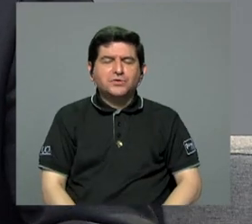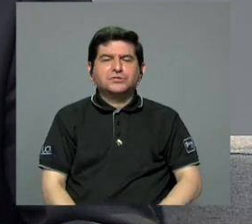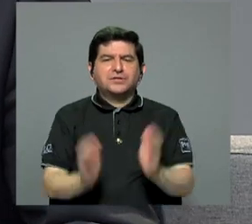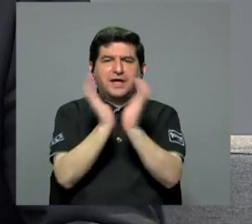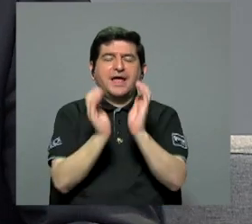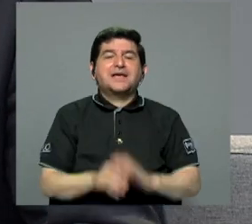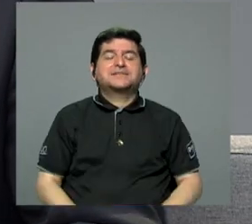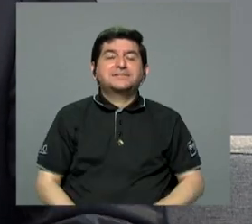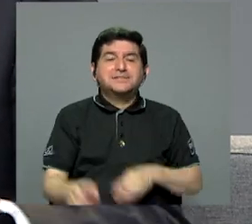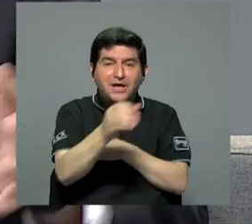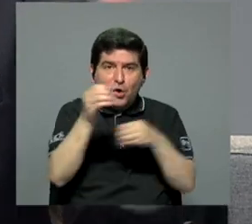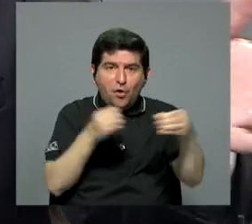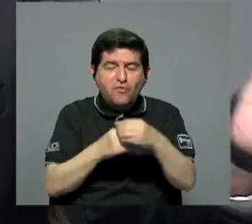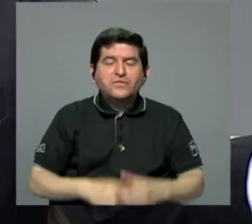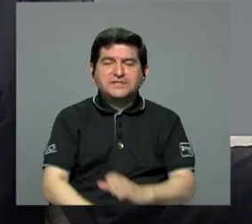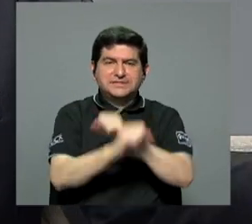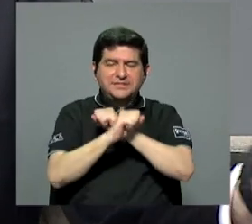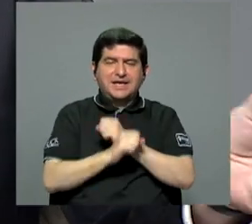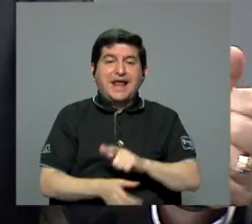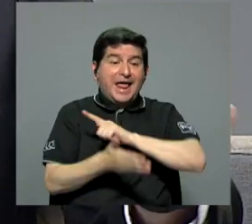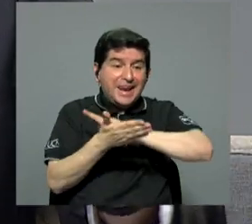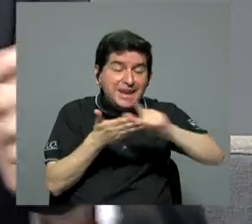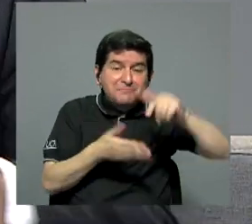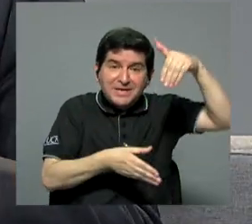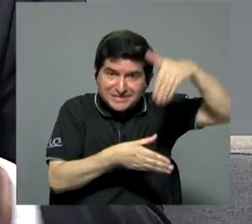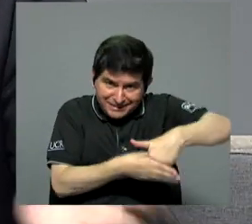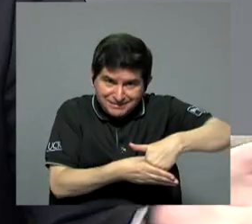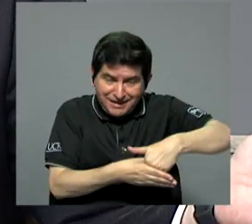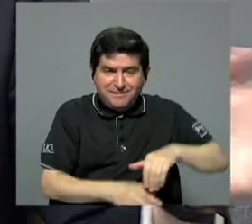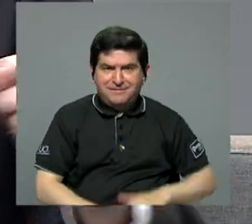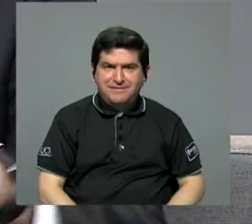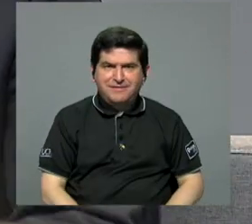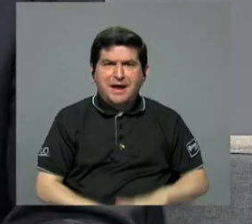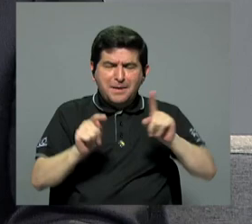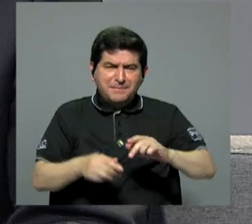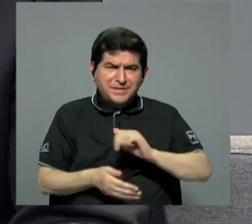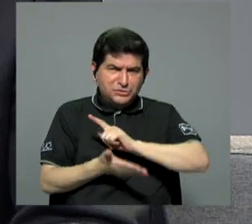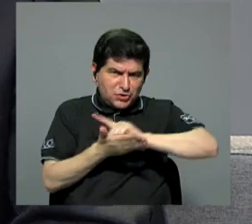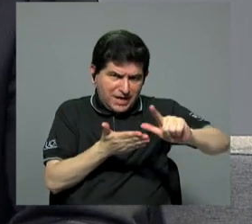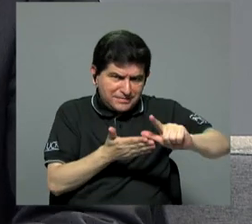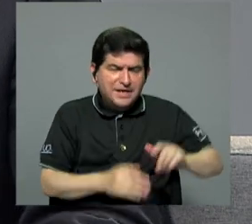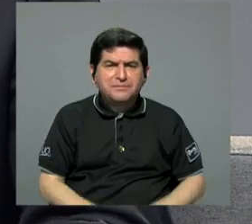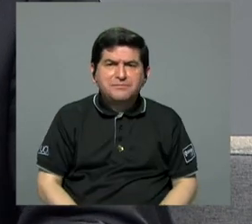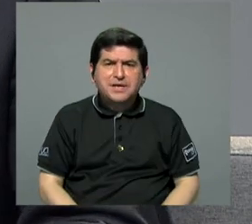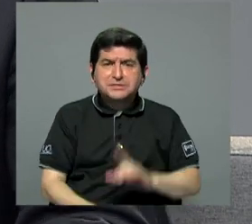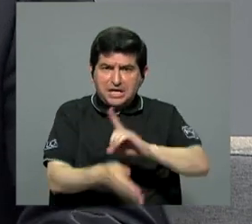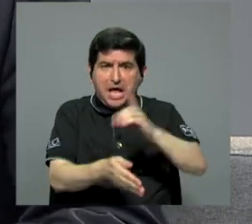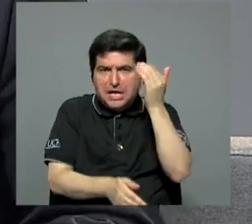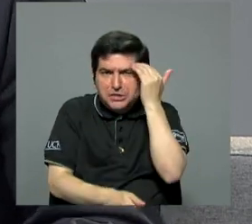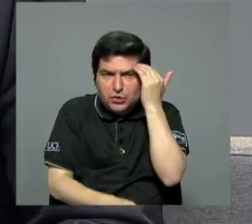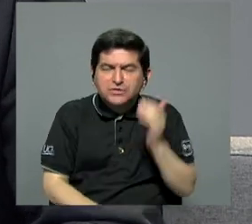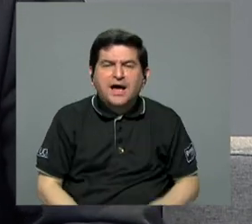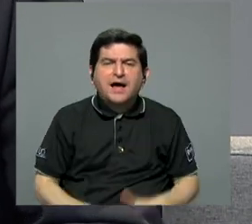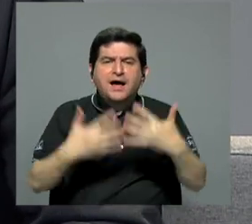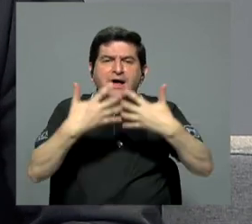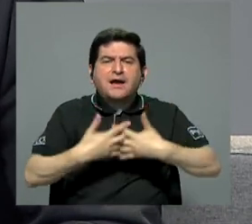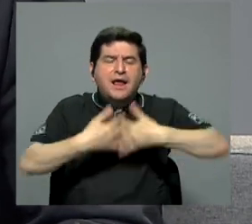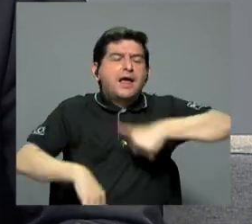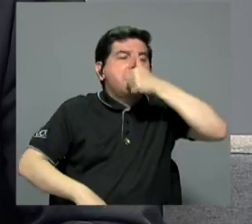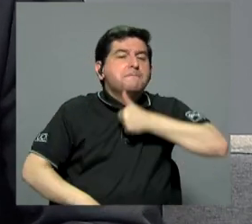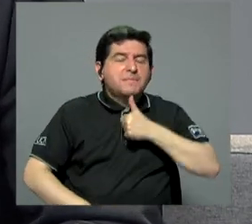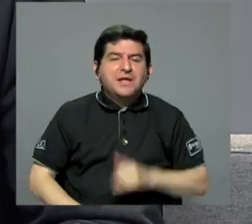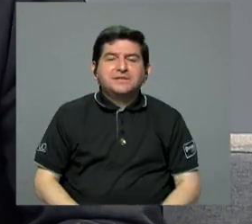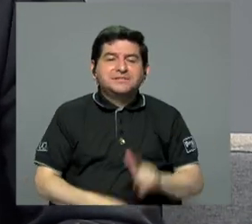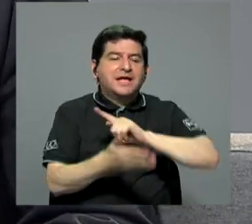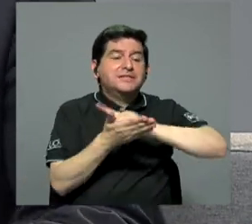son agencias de seguridad. La limpieza de la Caja, los misceláneos, el doctor lo sabe, son empresas privadas